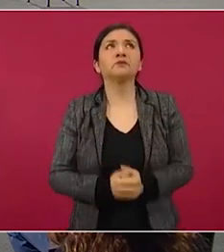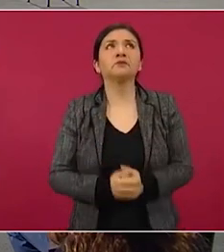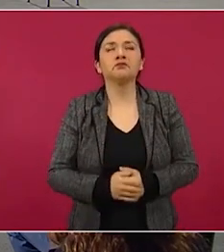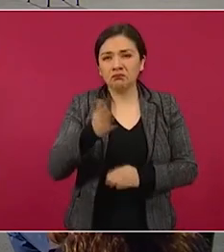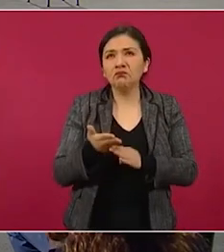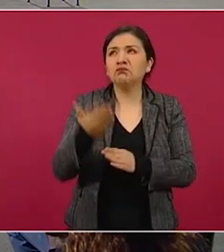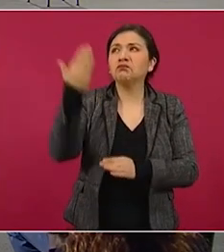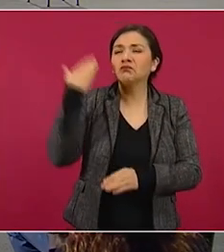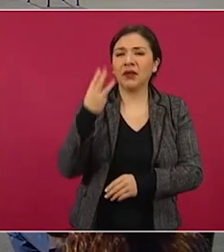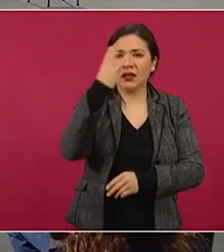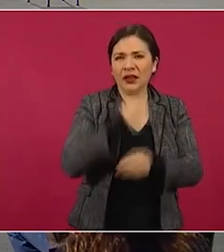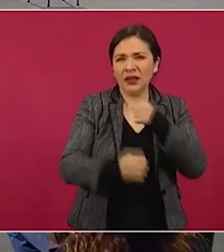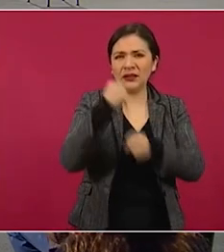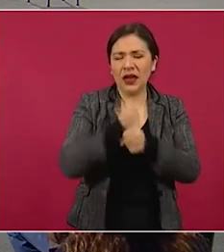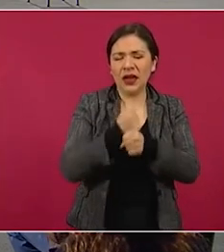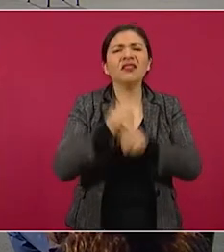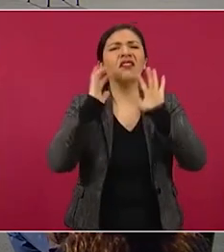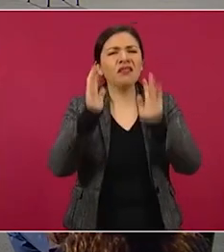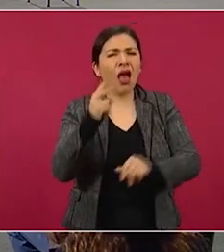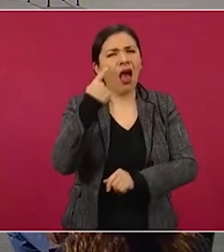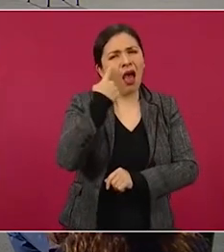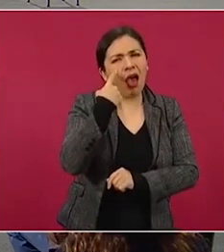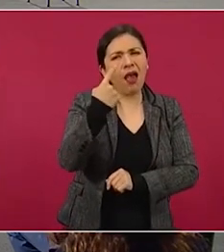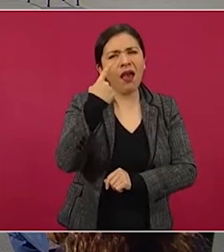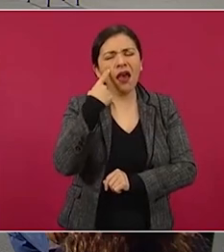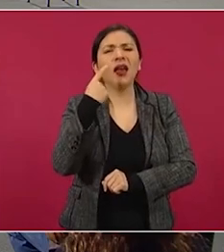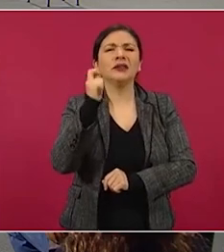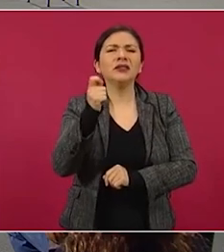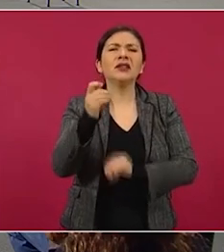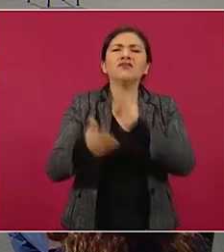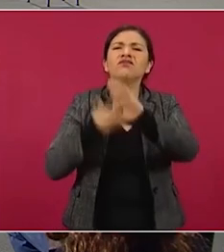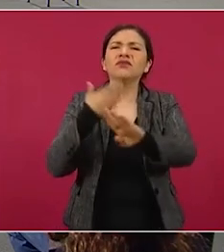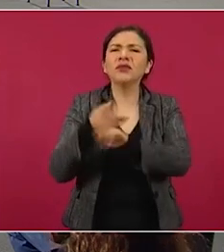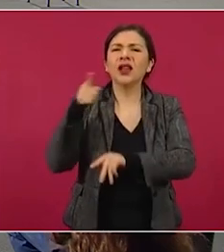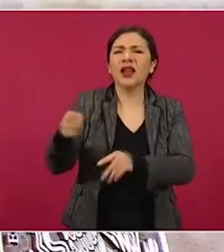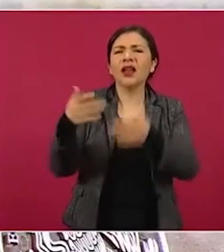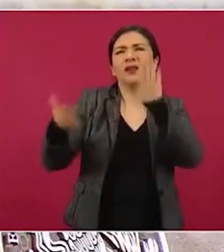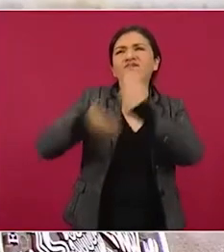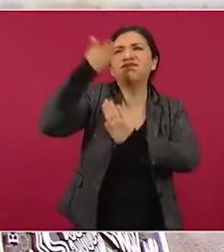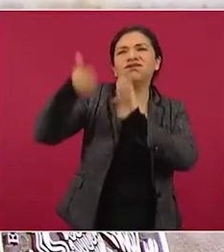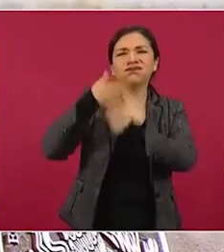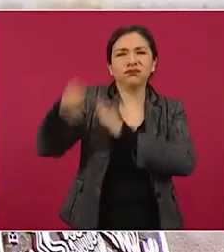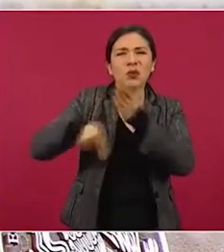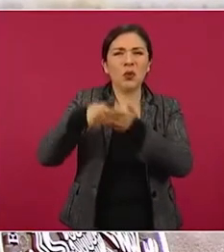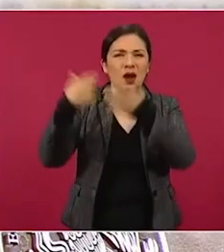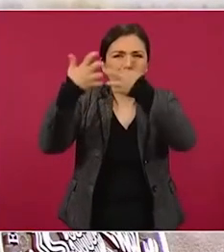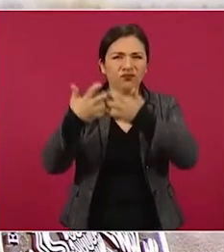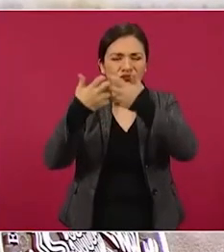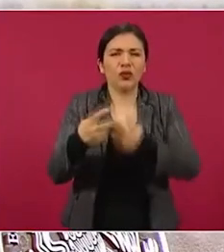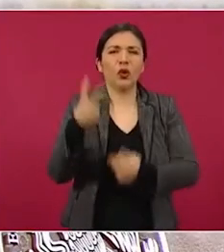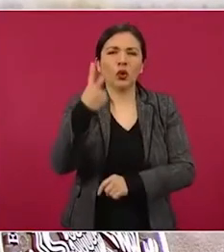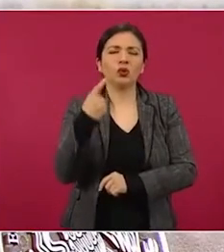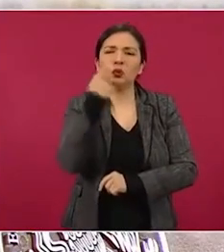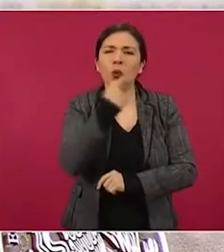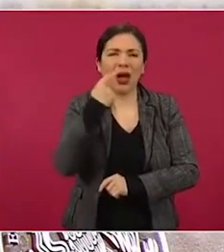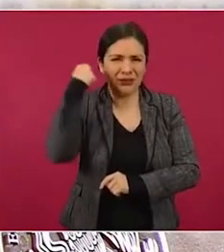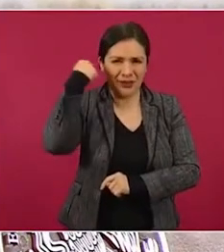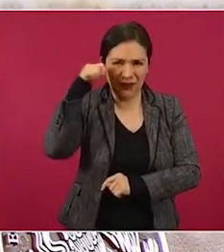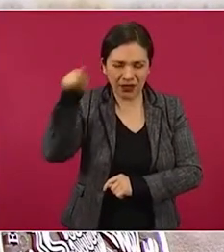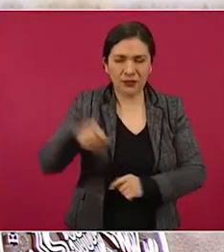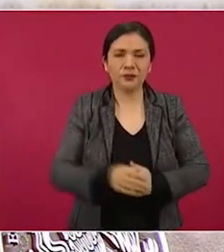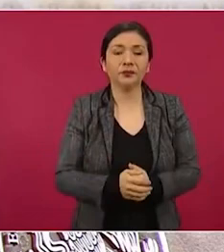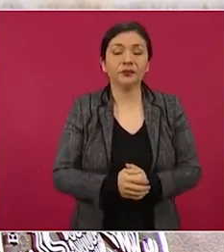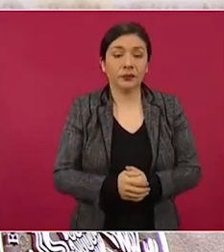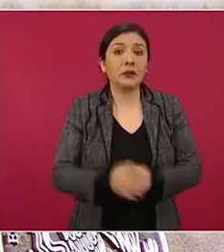son cotidianos los ataques en contra de la construcción de la refinería en Dos Bocas, Tabasco. Tan sólo en esta